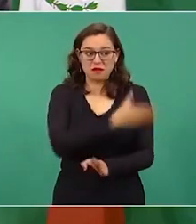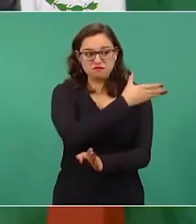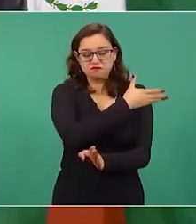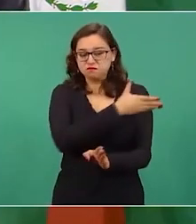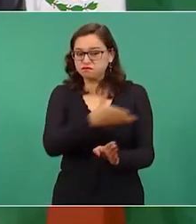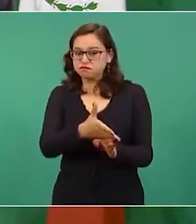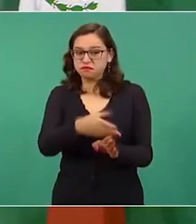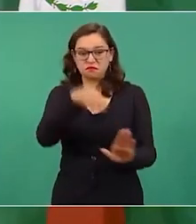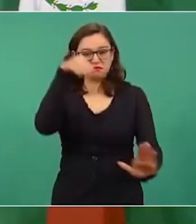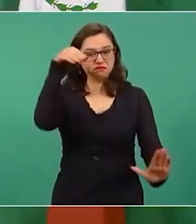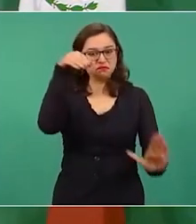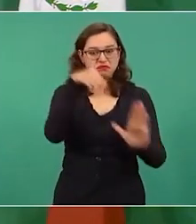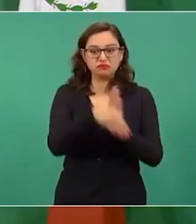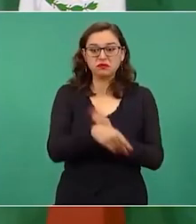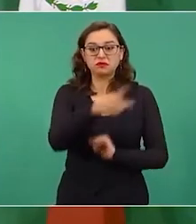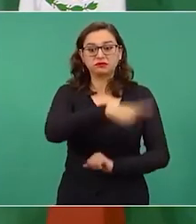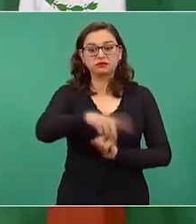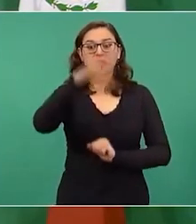la política de pillaje